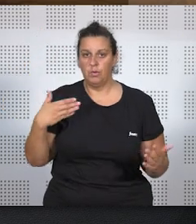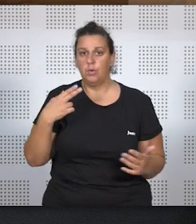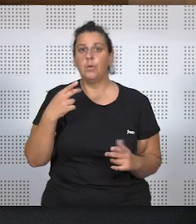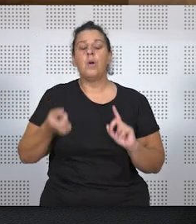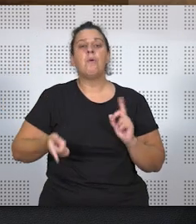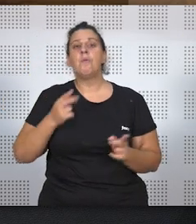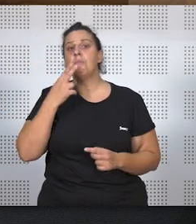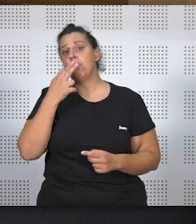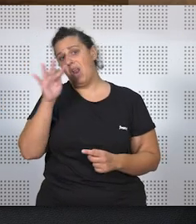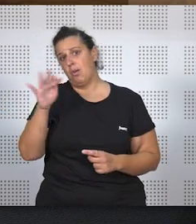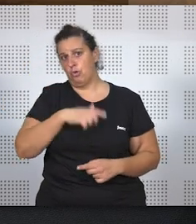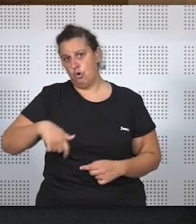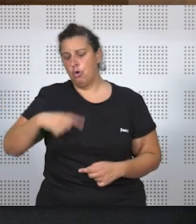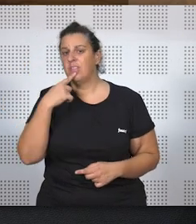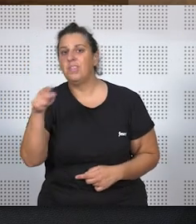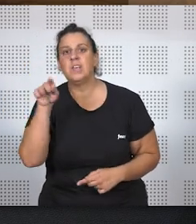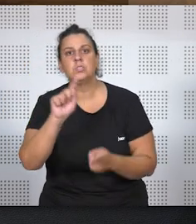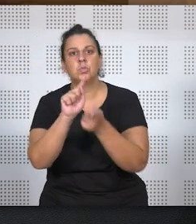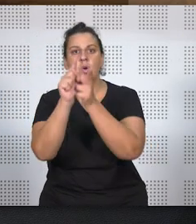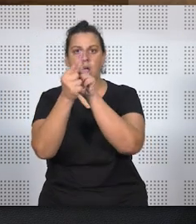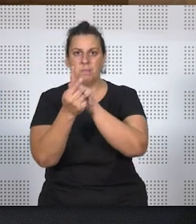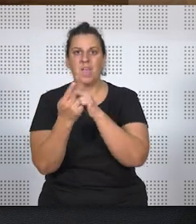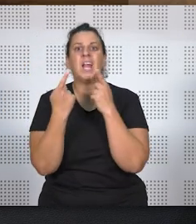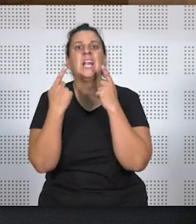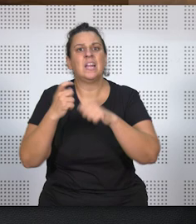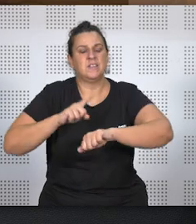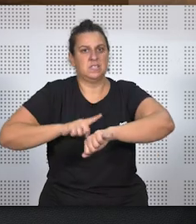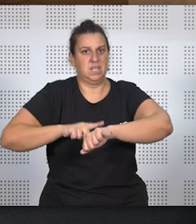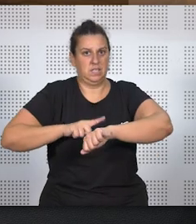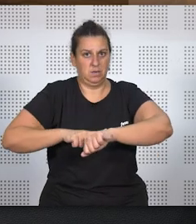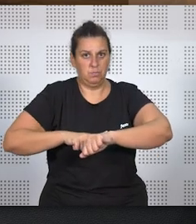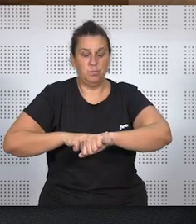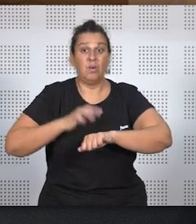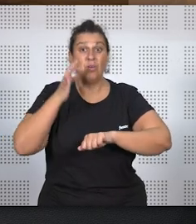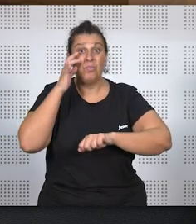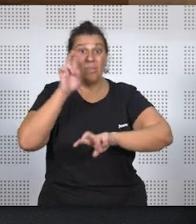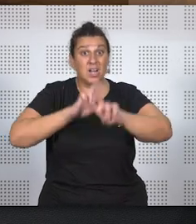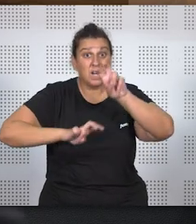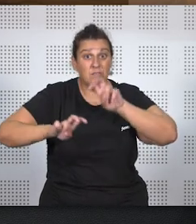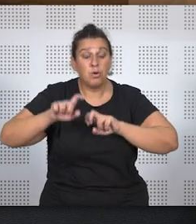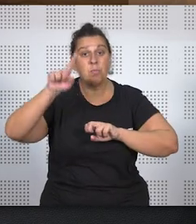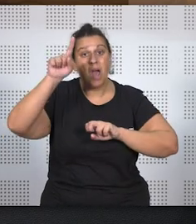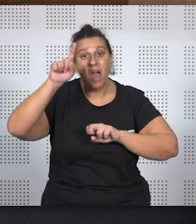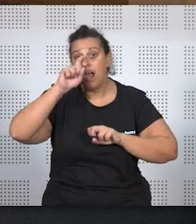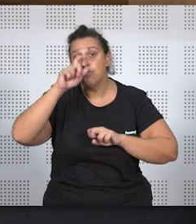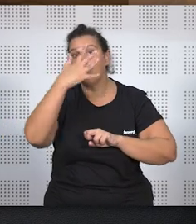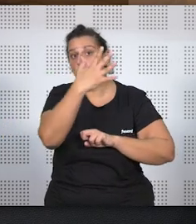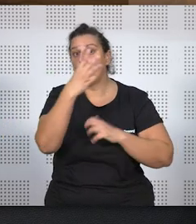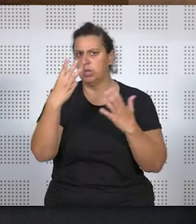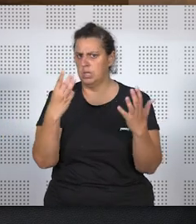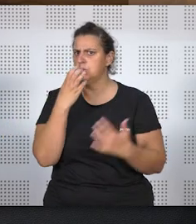Franco le dice que esto va a cambiar, que necesita su tiempo. Y efectivamente la reforma se produce en el año 58, todavía